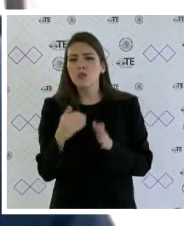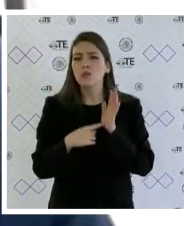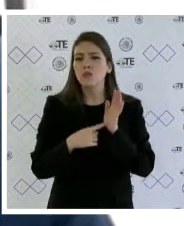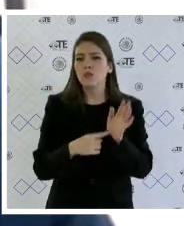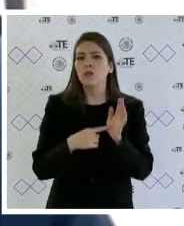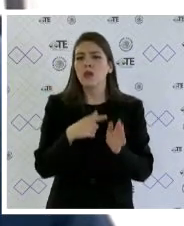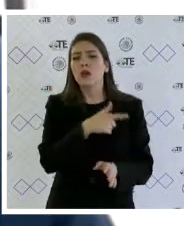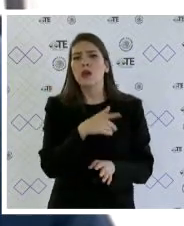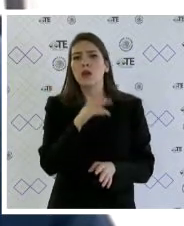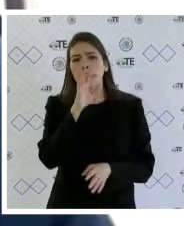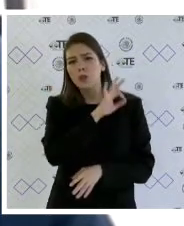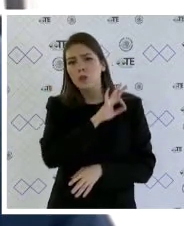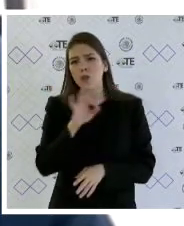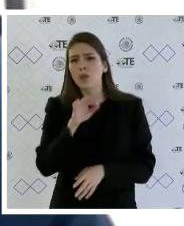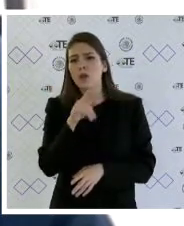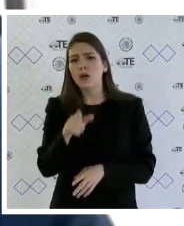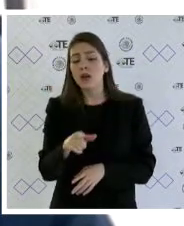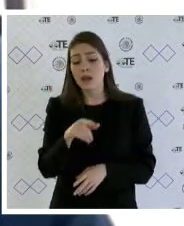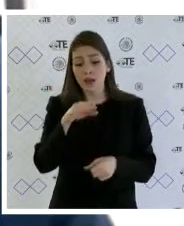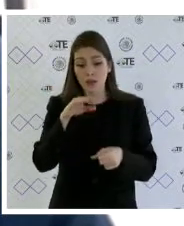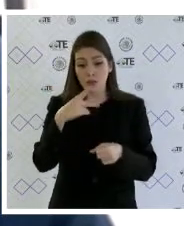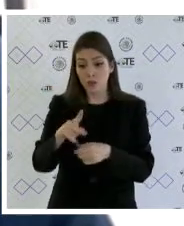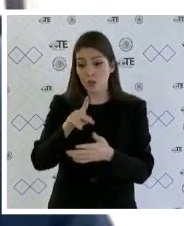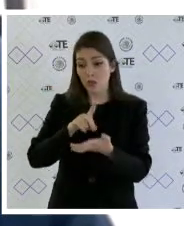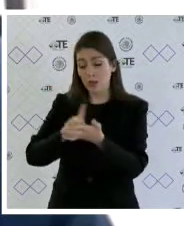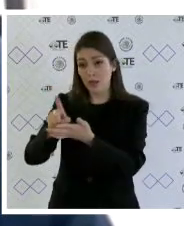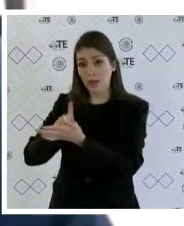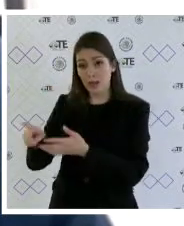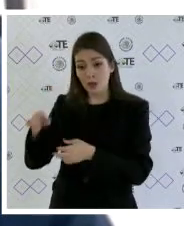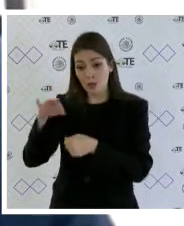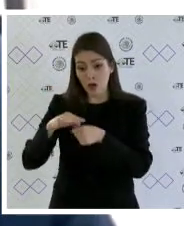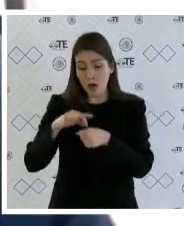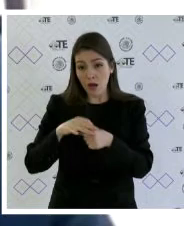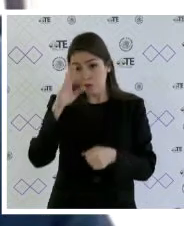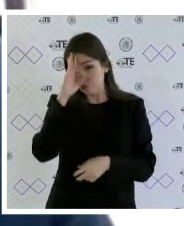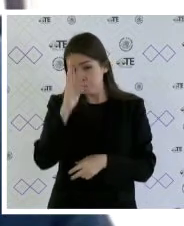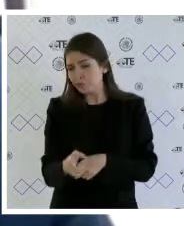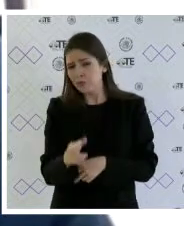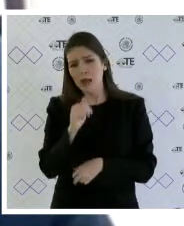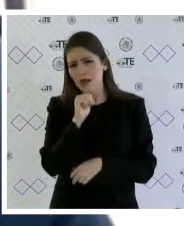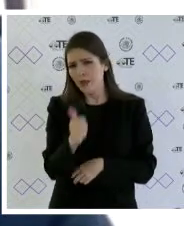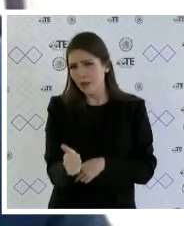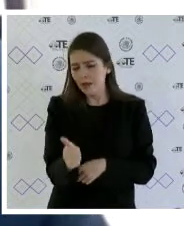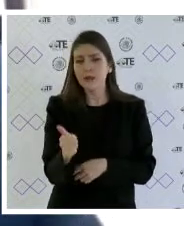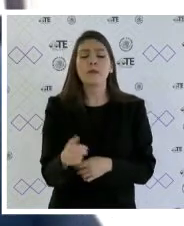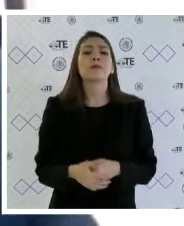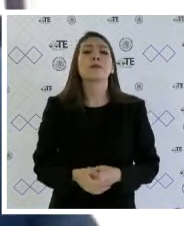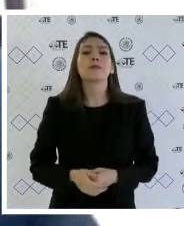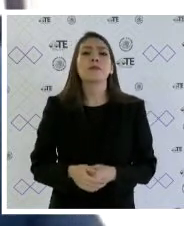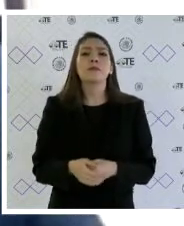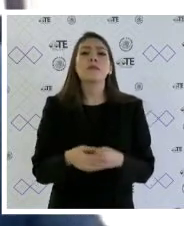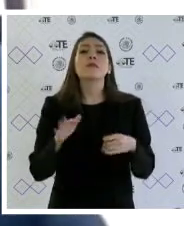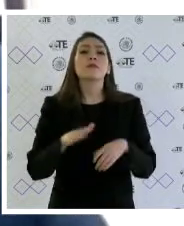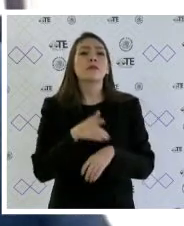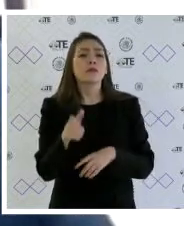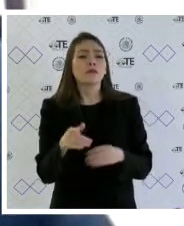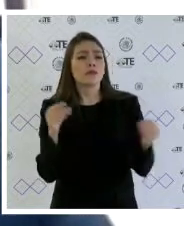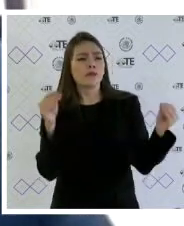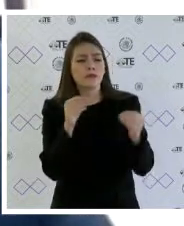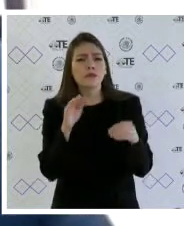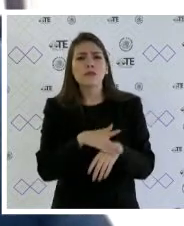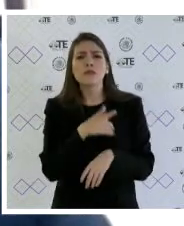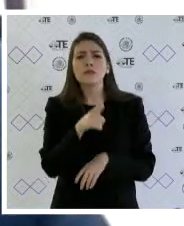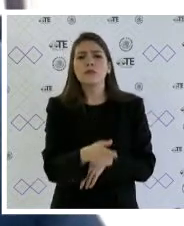impedido ejercer el derecho a votar a alguna persona ciudadana por otra parte por si bien la parte actora alega que ocurrieron diversos hechos